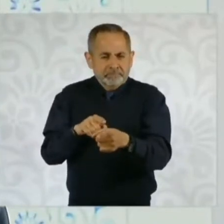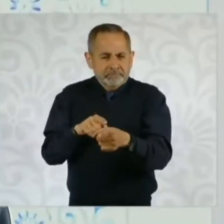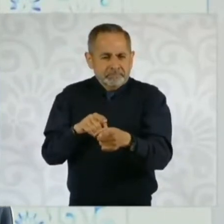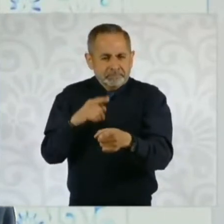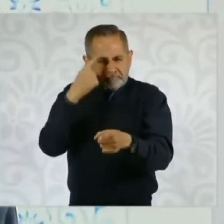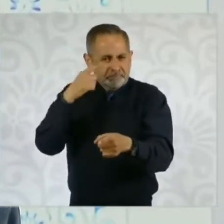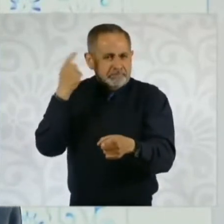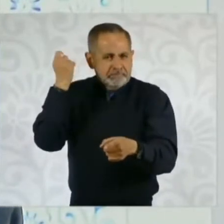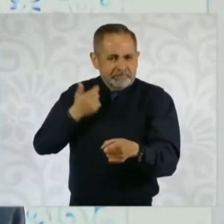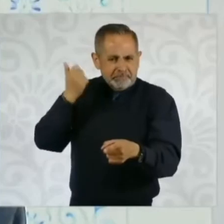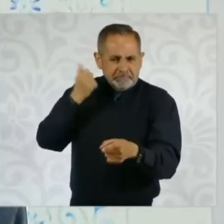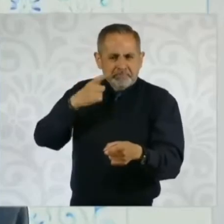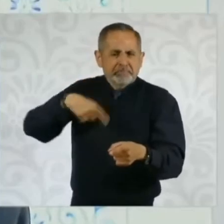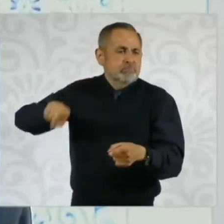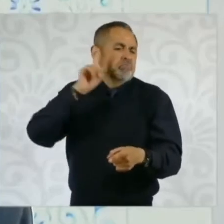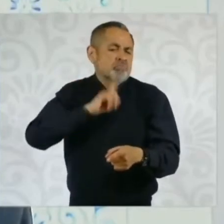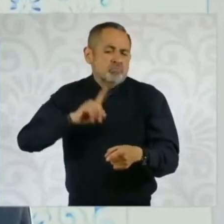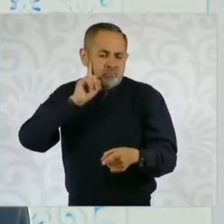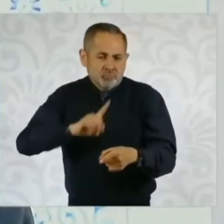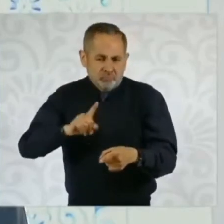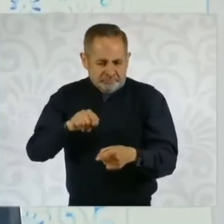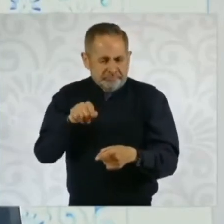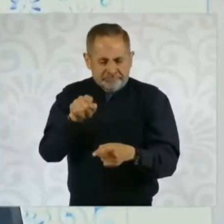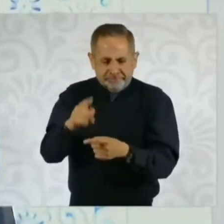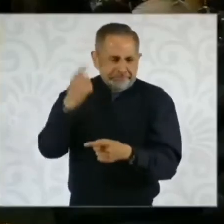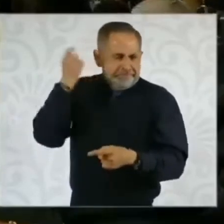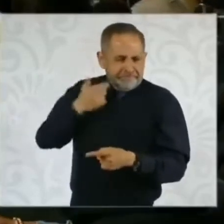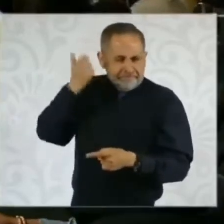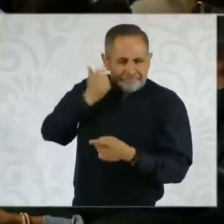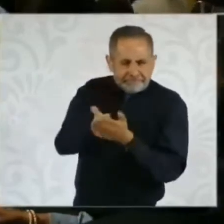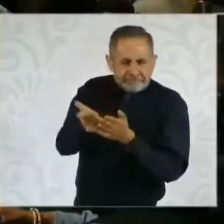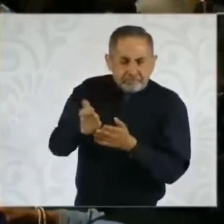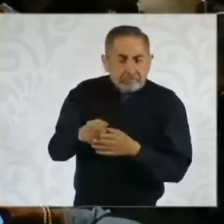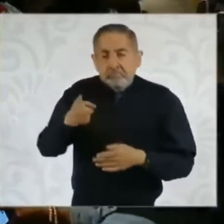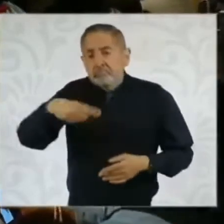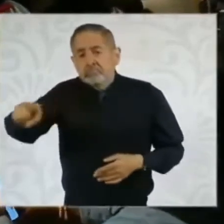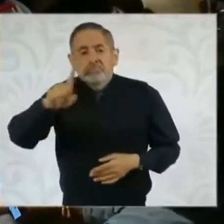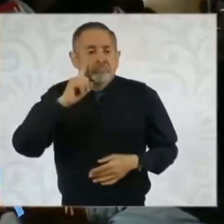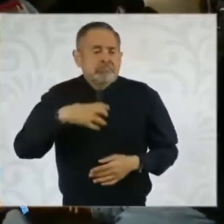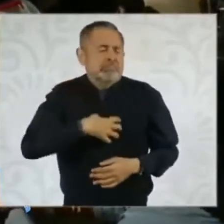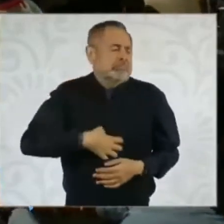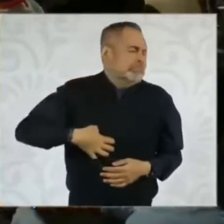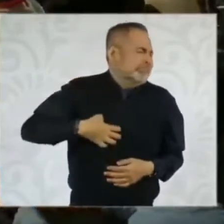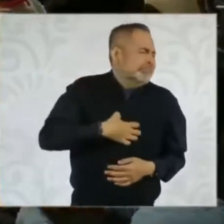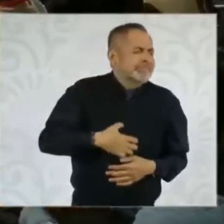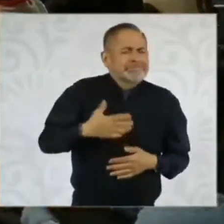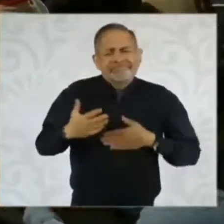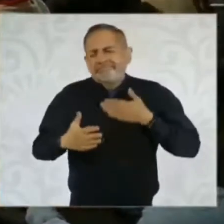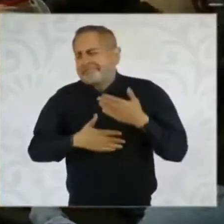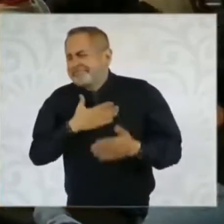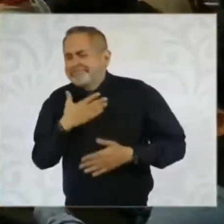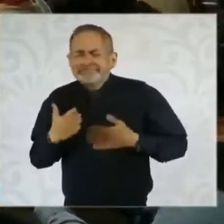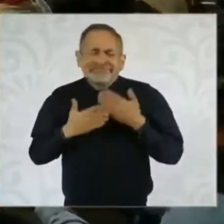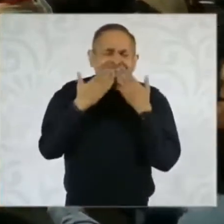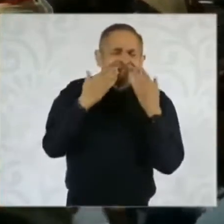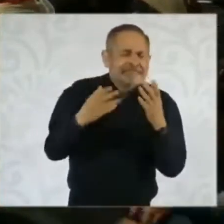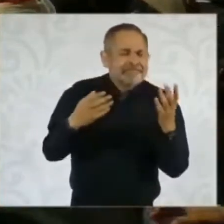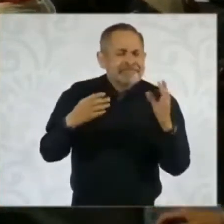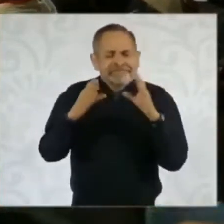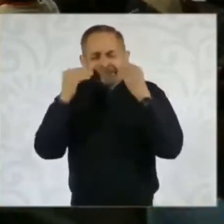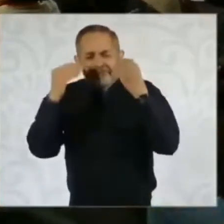pensión de Mujeres para el Bienestar, hay mucha felicidad, la gente está contenta.